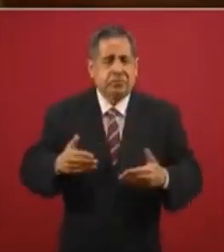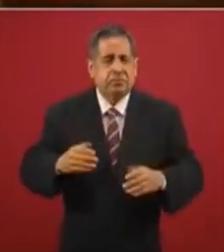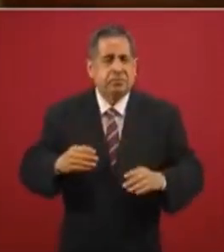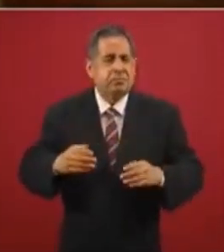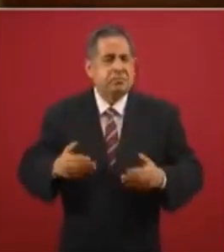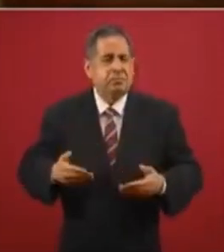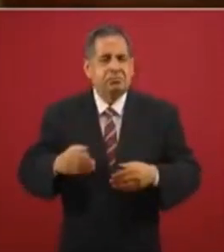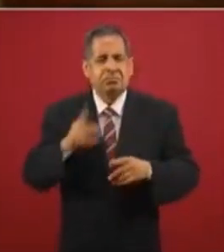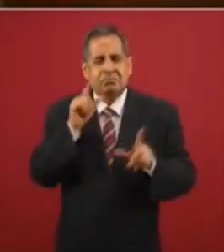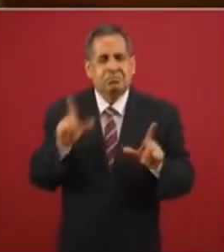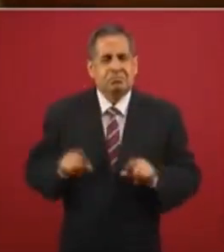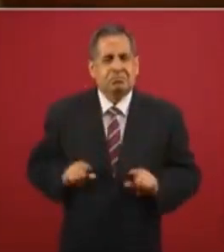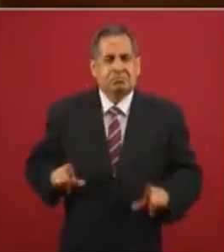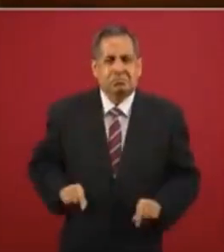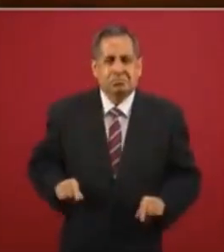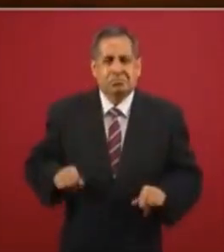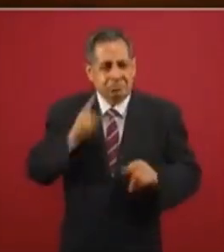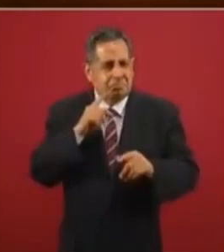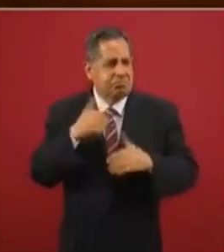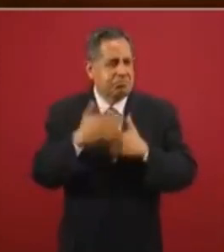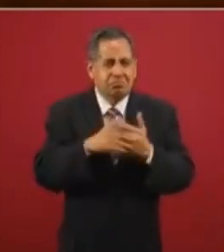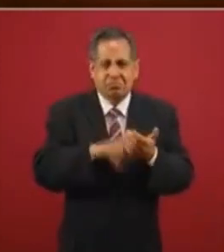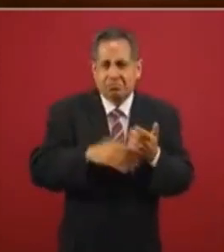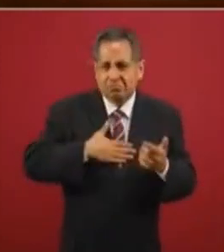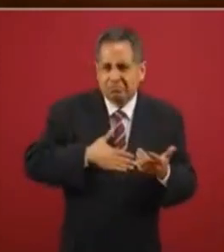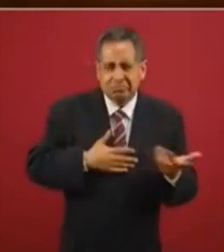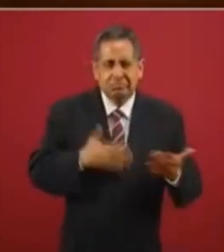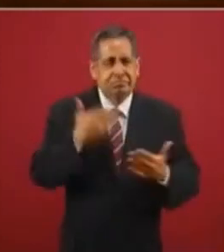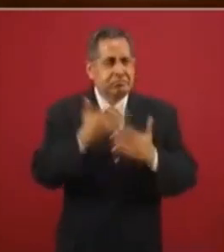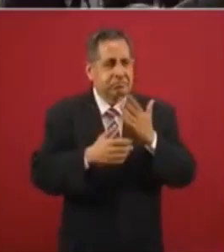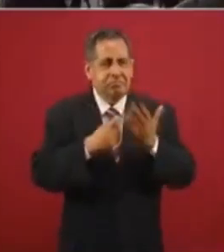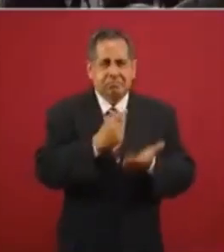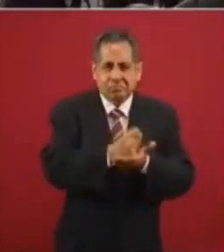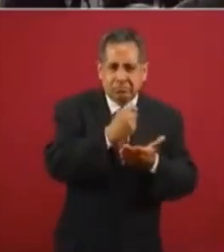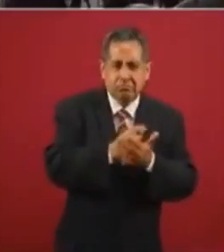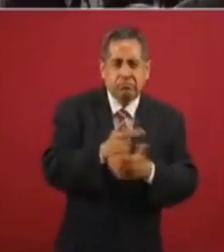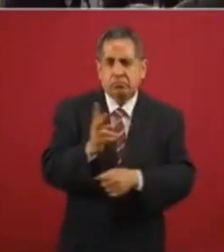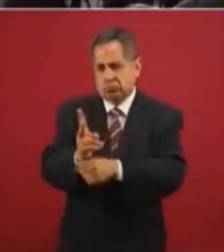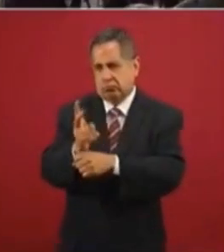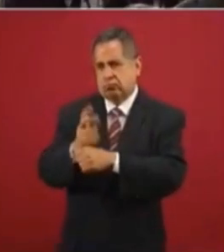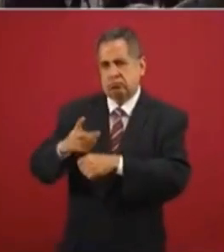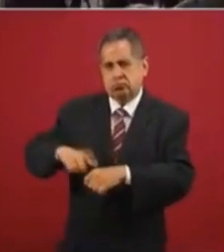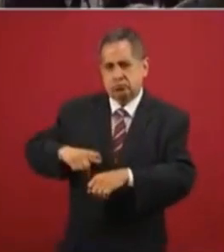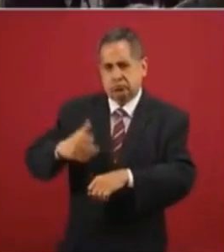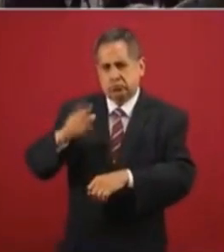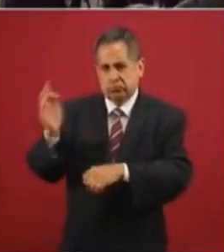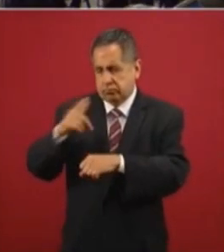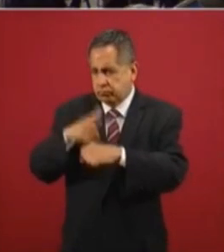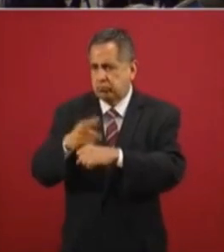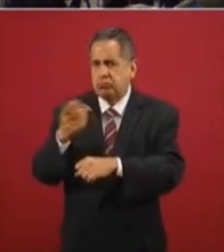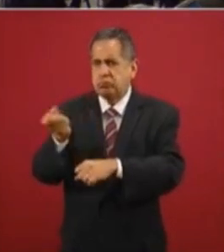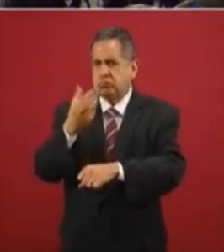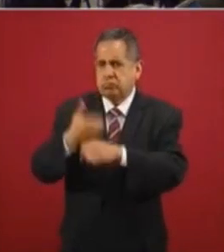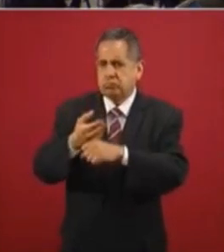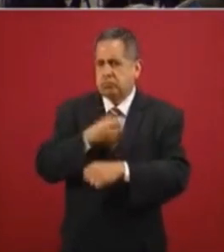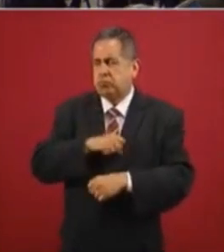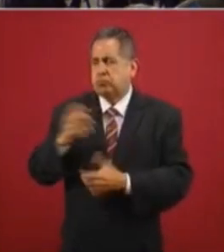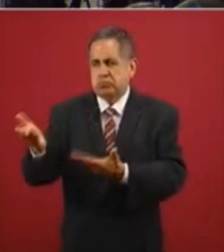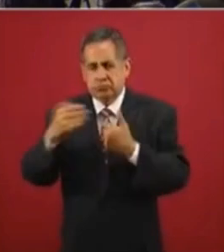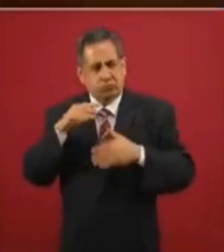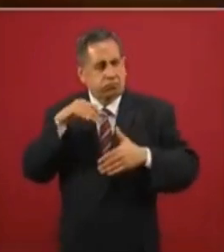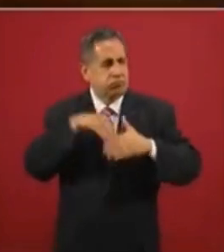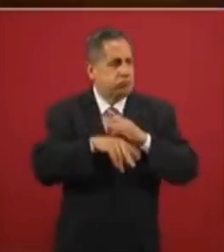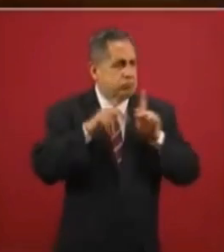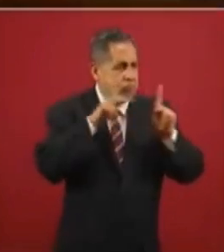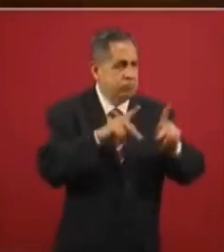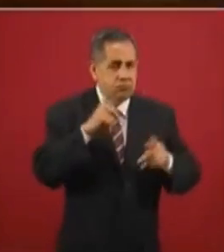Médicos, terapeutas y personal de apoyo. Invito al gobierno federal de usted, presidente, y al secretario de salud que si